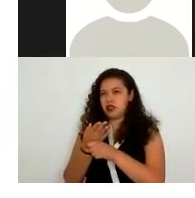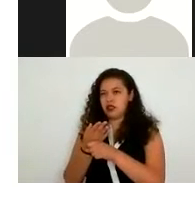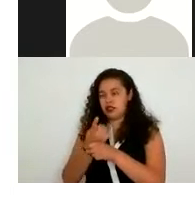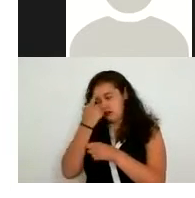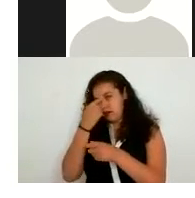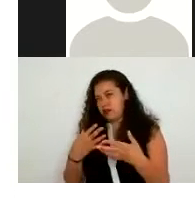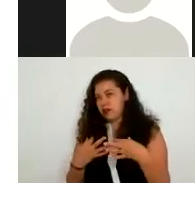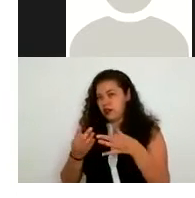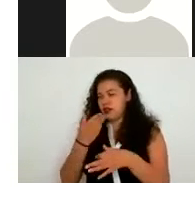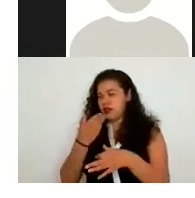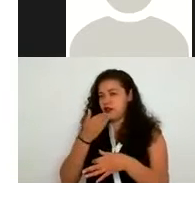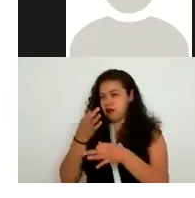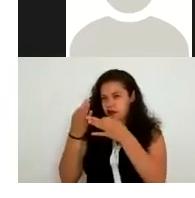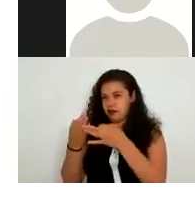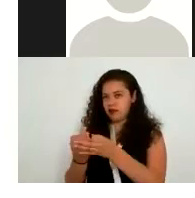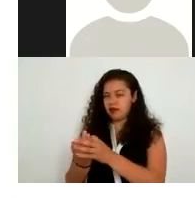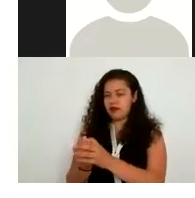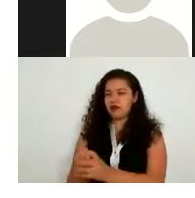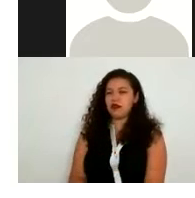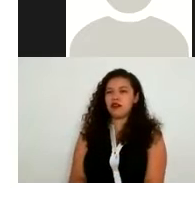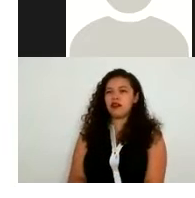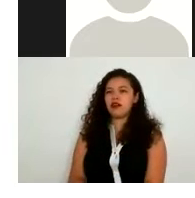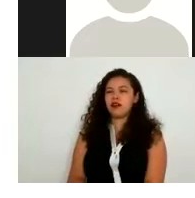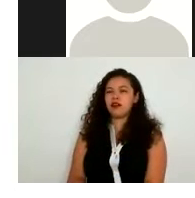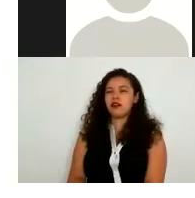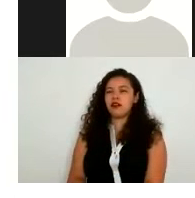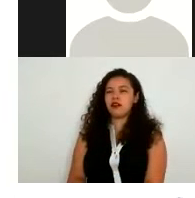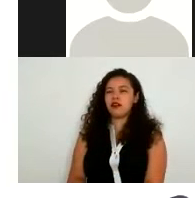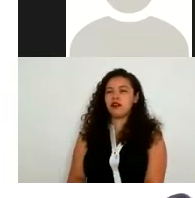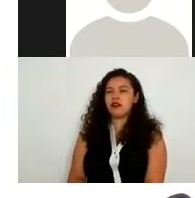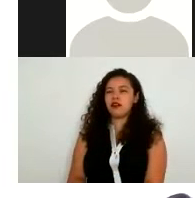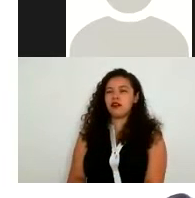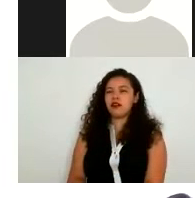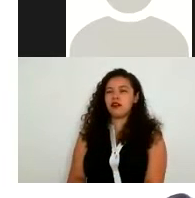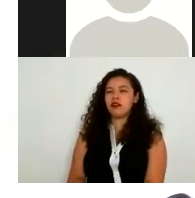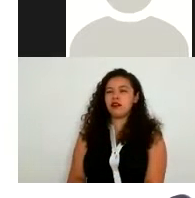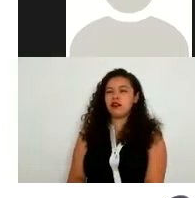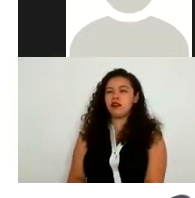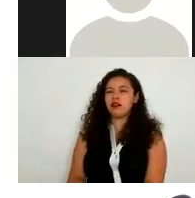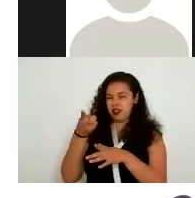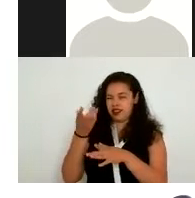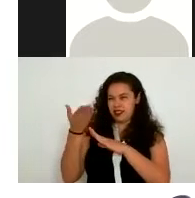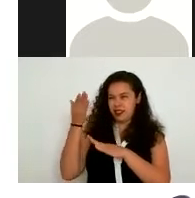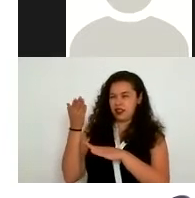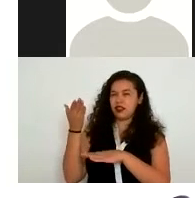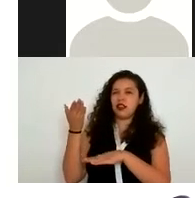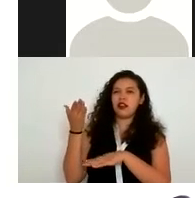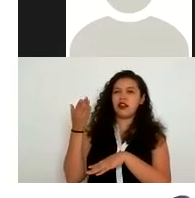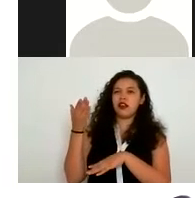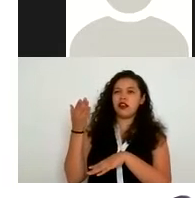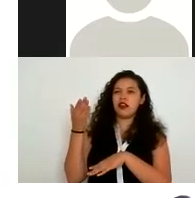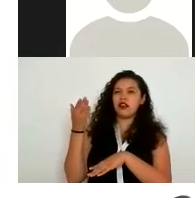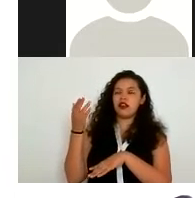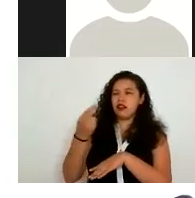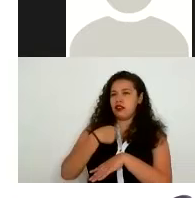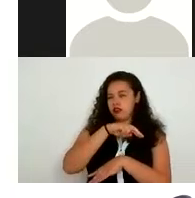Elda sobre los currículum quizá si nosotros como institución tenemos página de internet